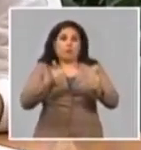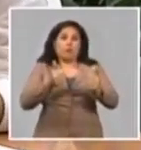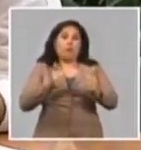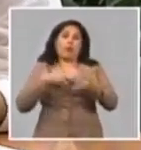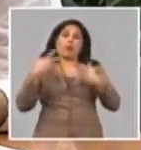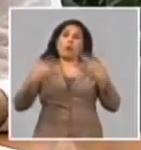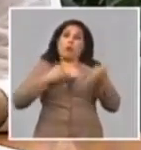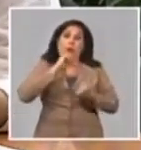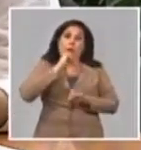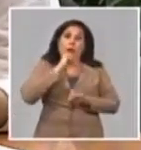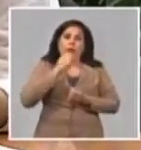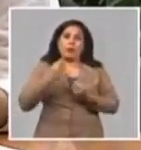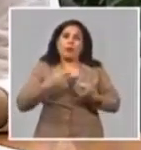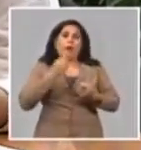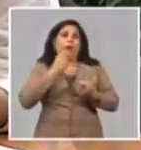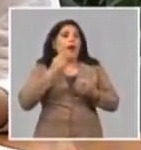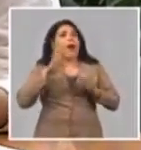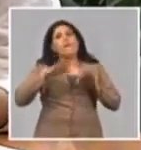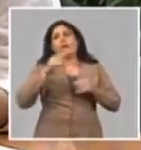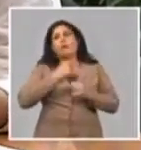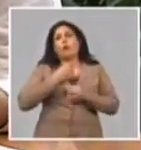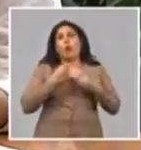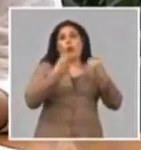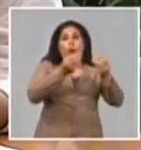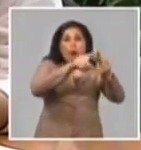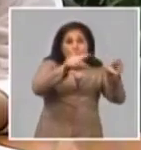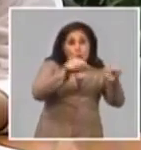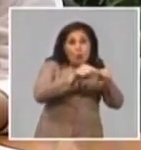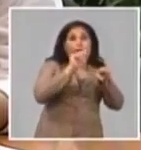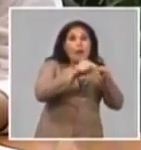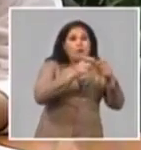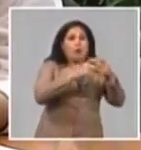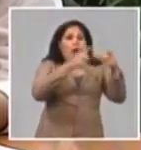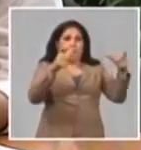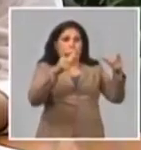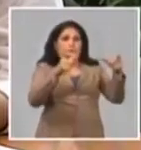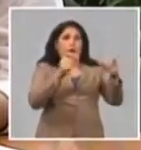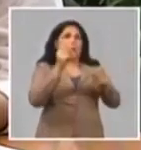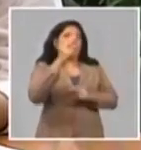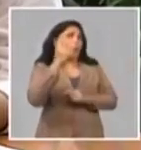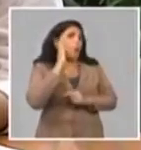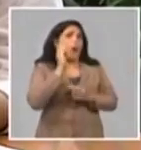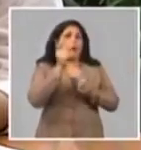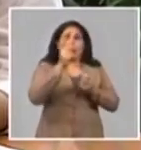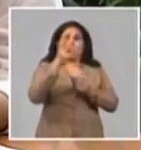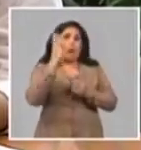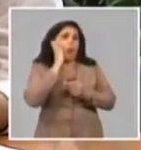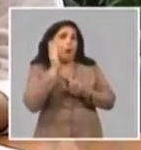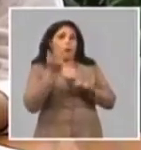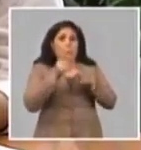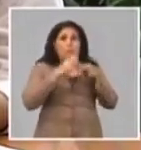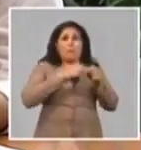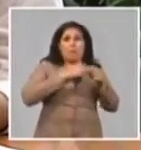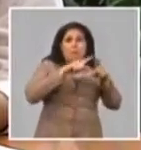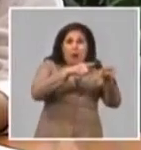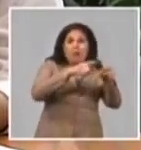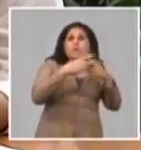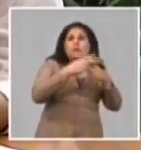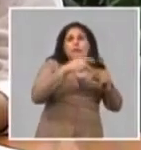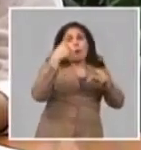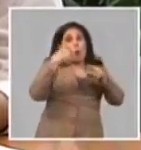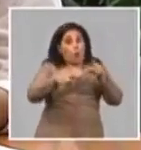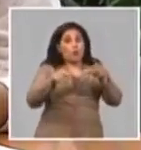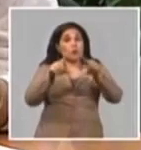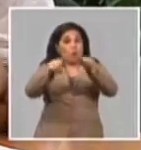a las madres. Hay casos de ampliaciones, que hay viviendas que lo que necesitan es ampliar uno, dos, tres cuartos más. Hay otras que lo que necesitan es una